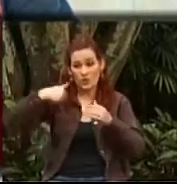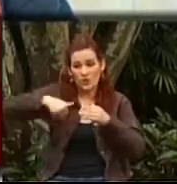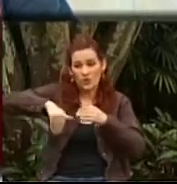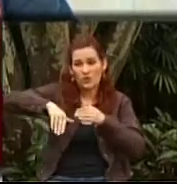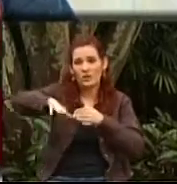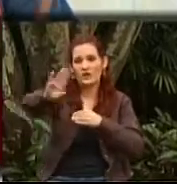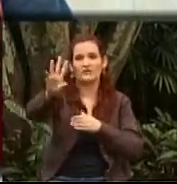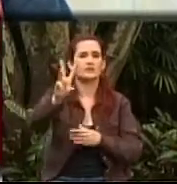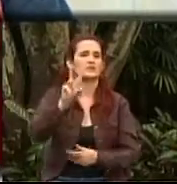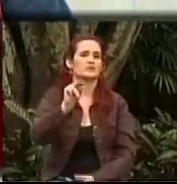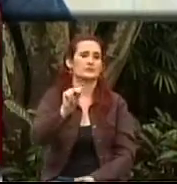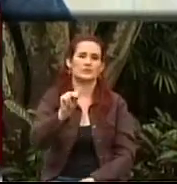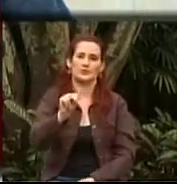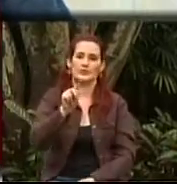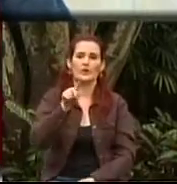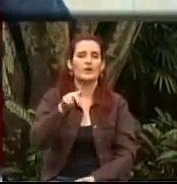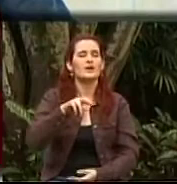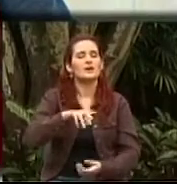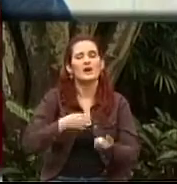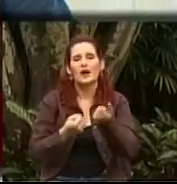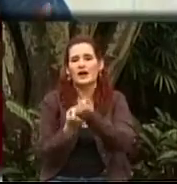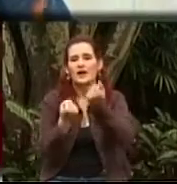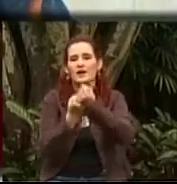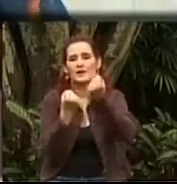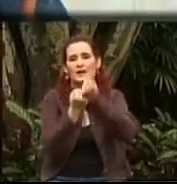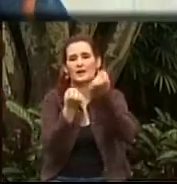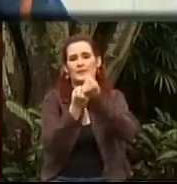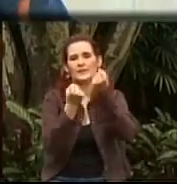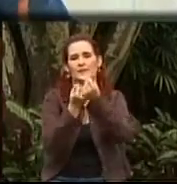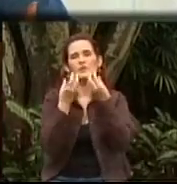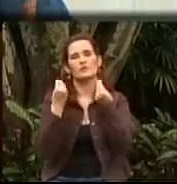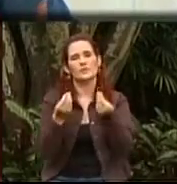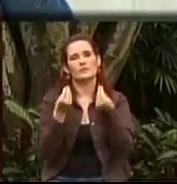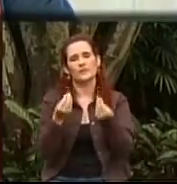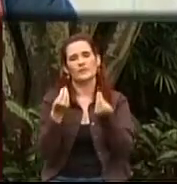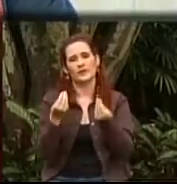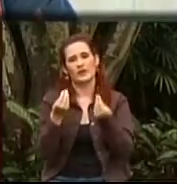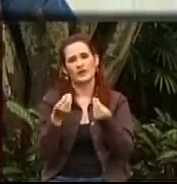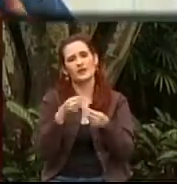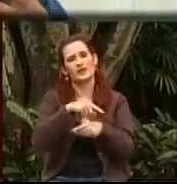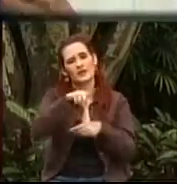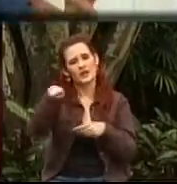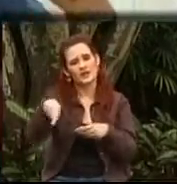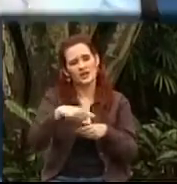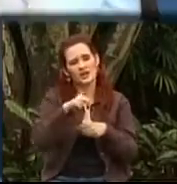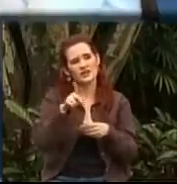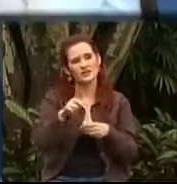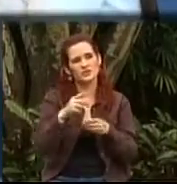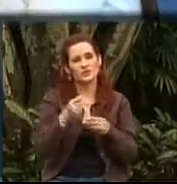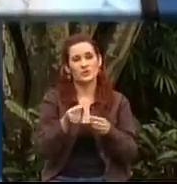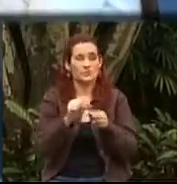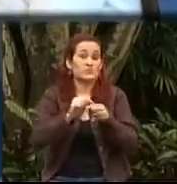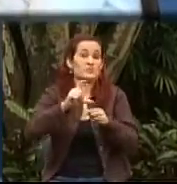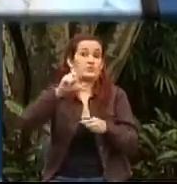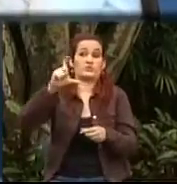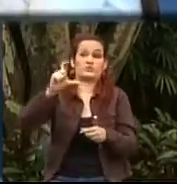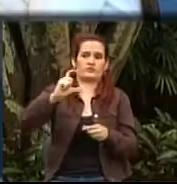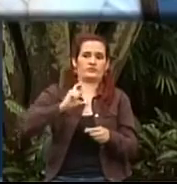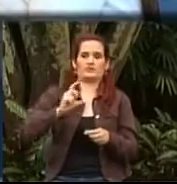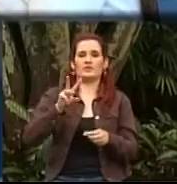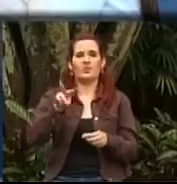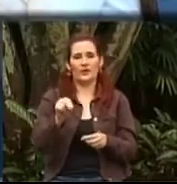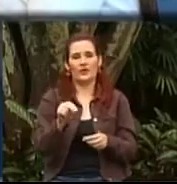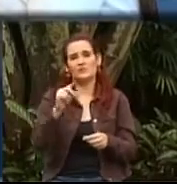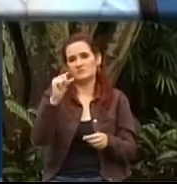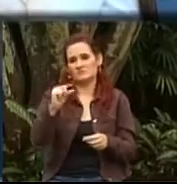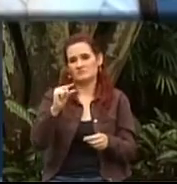es un apoyo que se le da a las personas para que puedan, sabemos que no es una cantidad muy grande, pero el